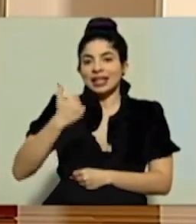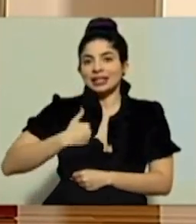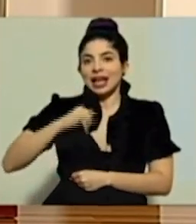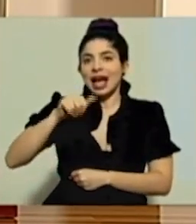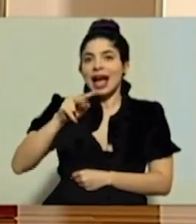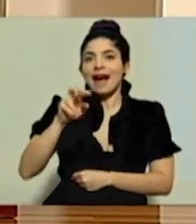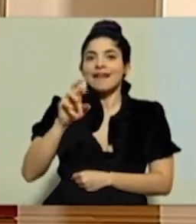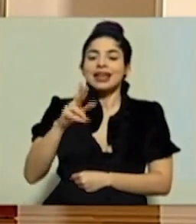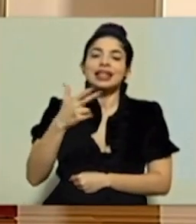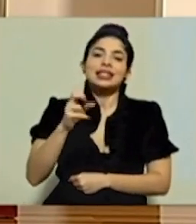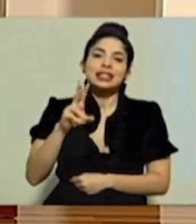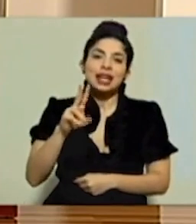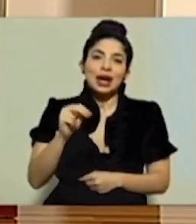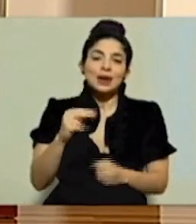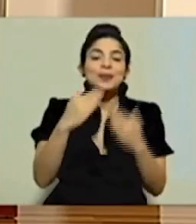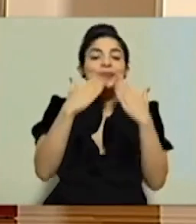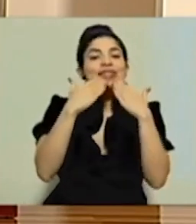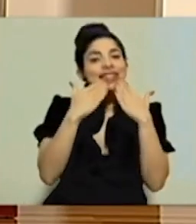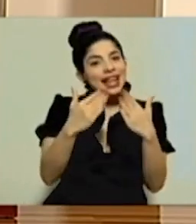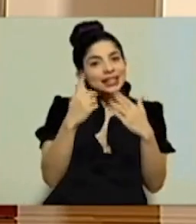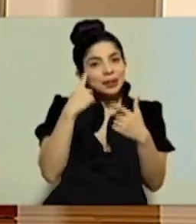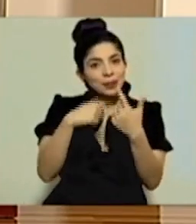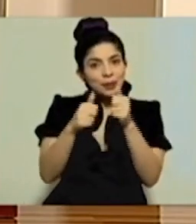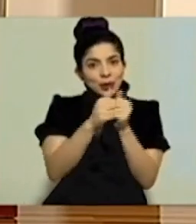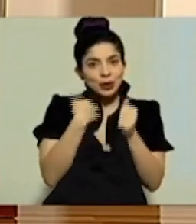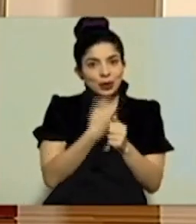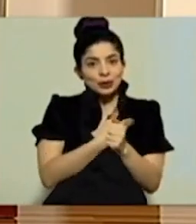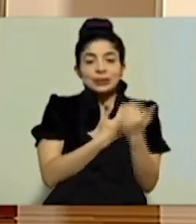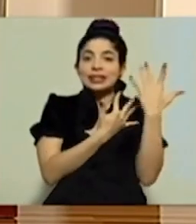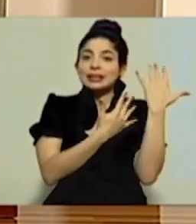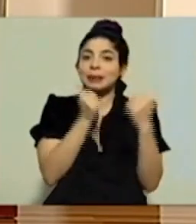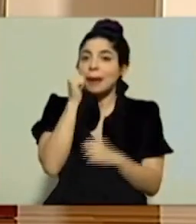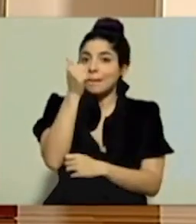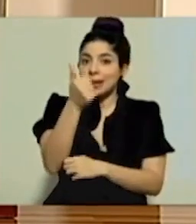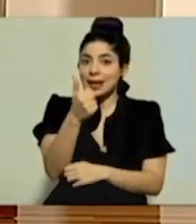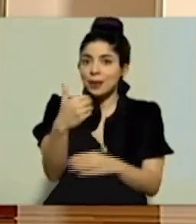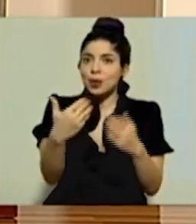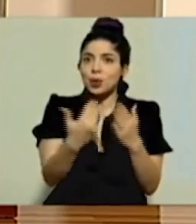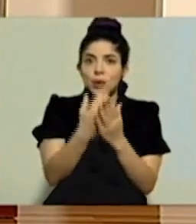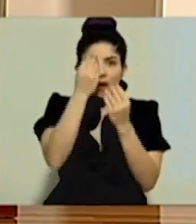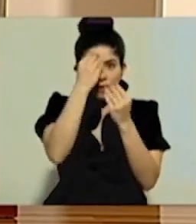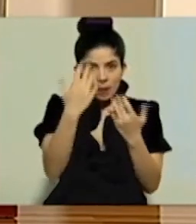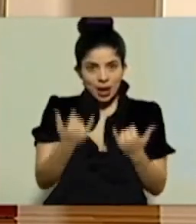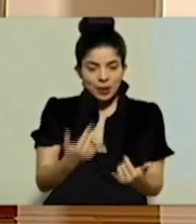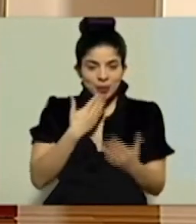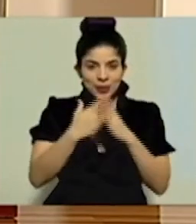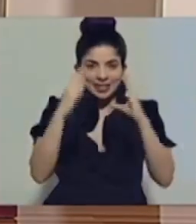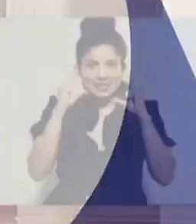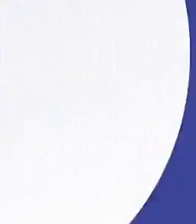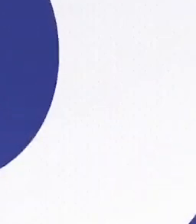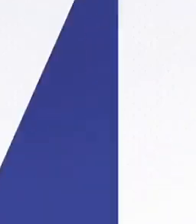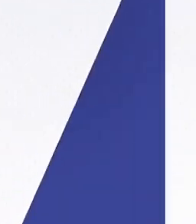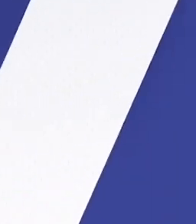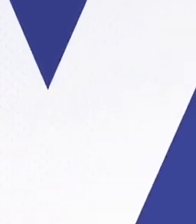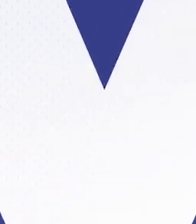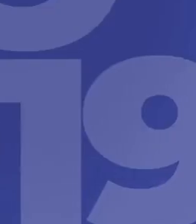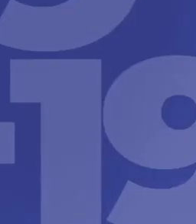señor Javier Chacón. Gracias por acompañarnos, los esperamos mañana con una nueva actualización. Muy buenas tardes.